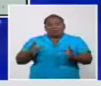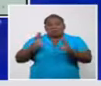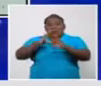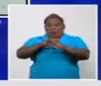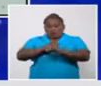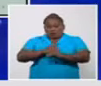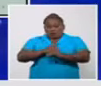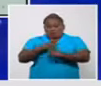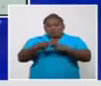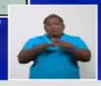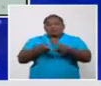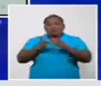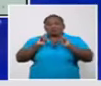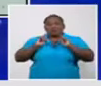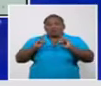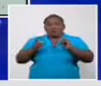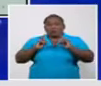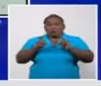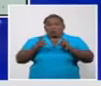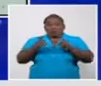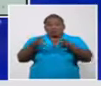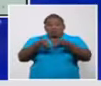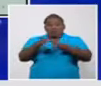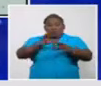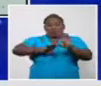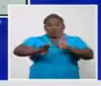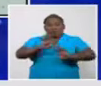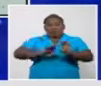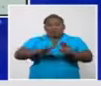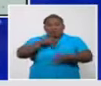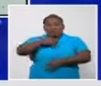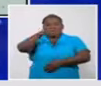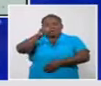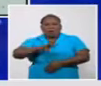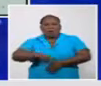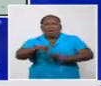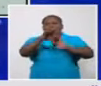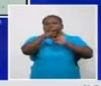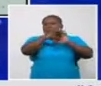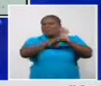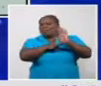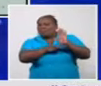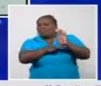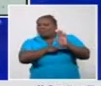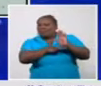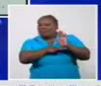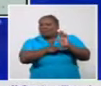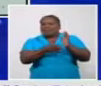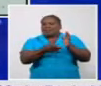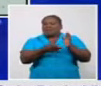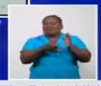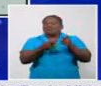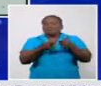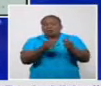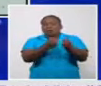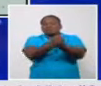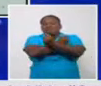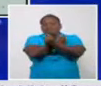que evaluó todas las estrategias, todas las medidas, pero que de todas formas es muy riesgoso